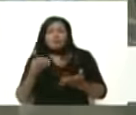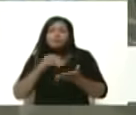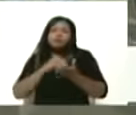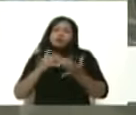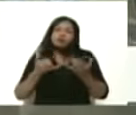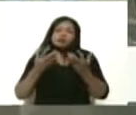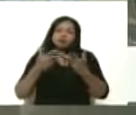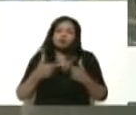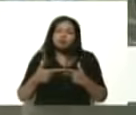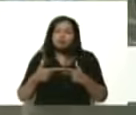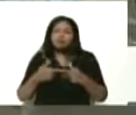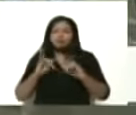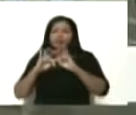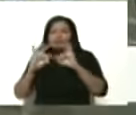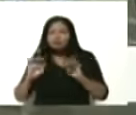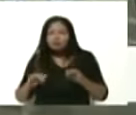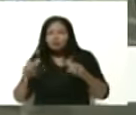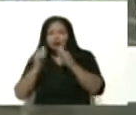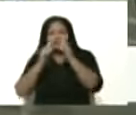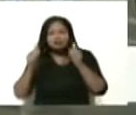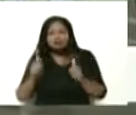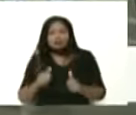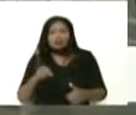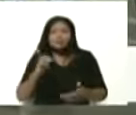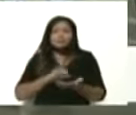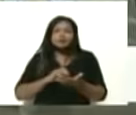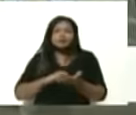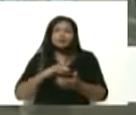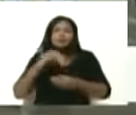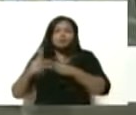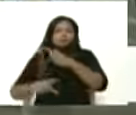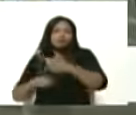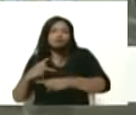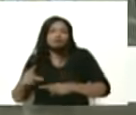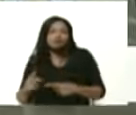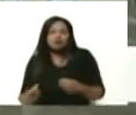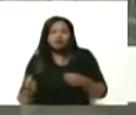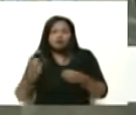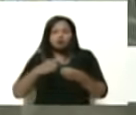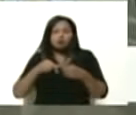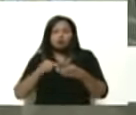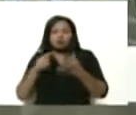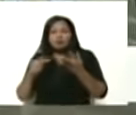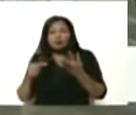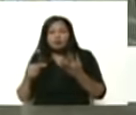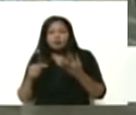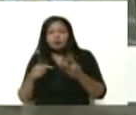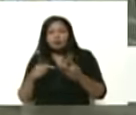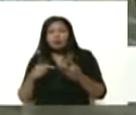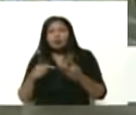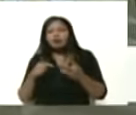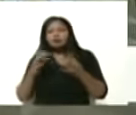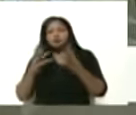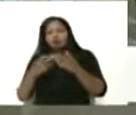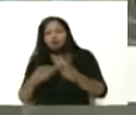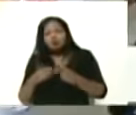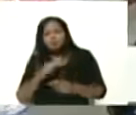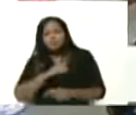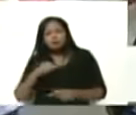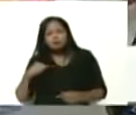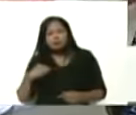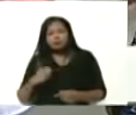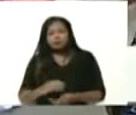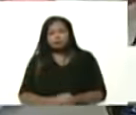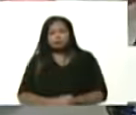esta industria en parte del sistema Miranda Produce donde los asociamos con el resto de las industrias privadas donde les presentamos